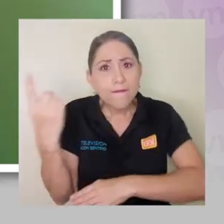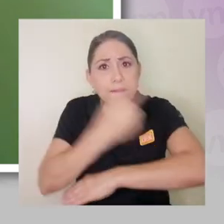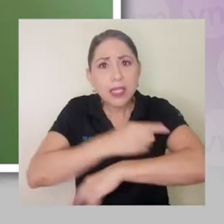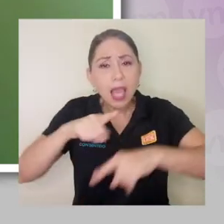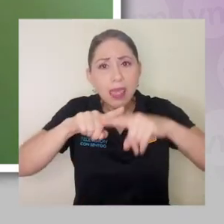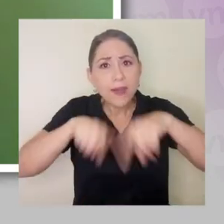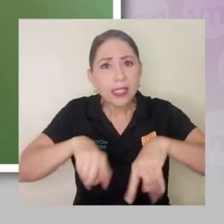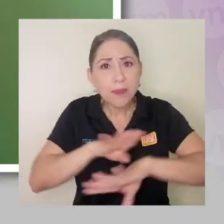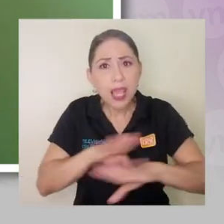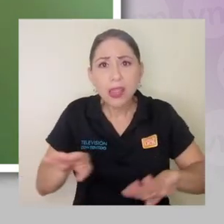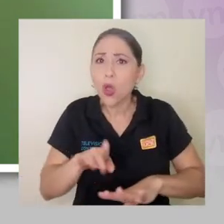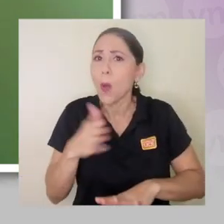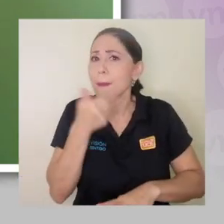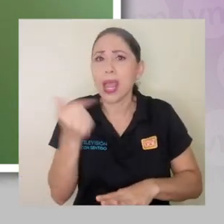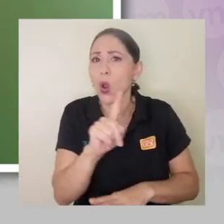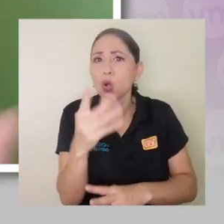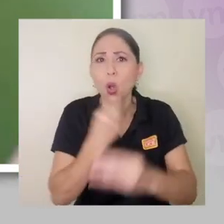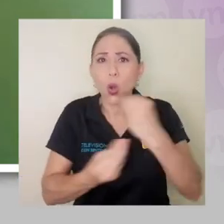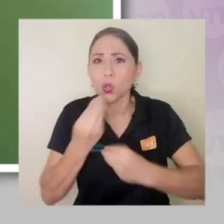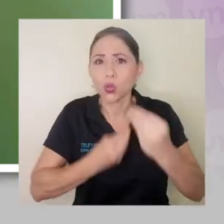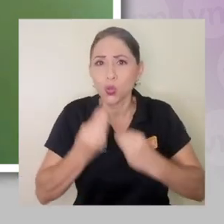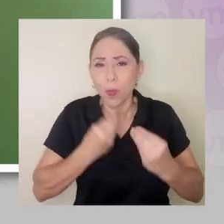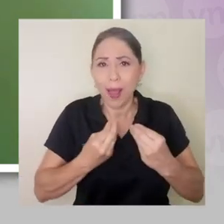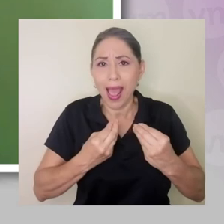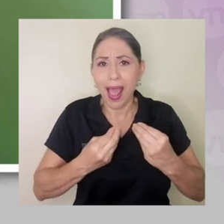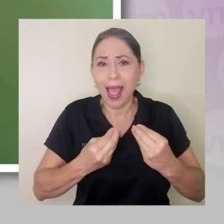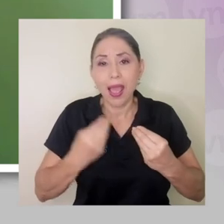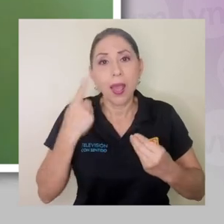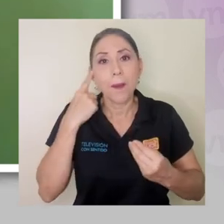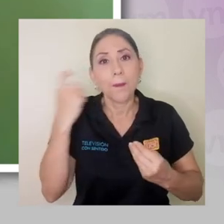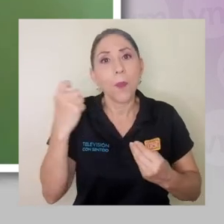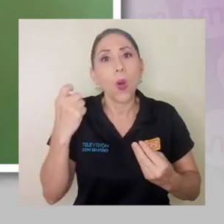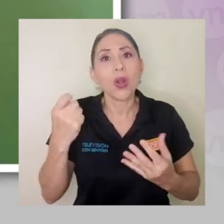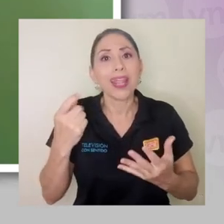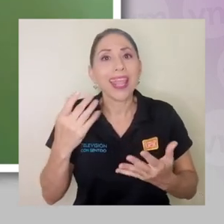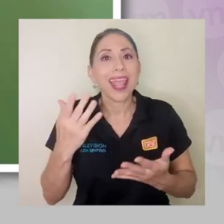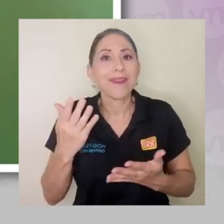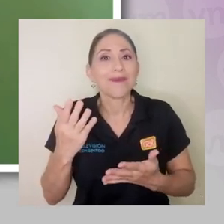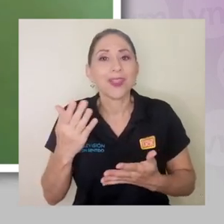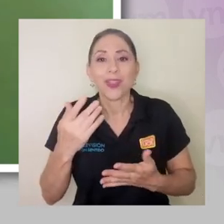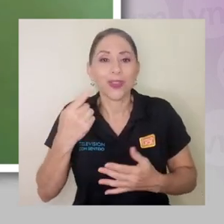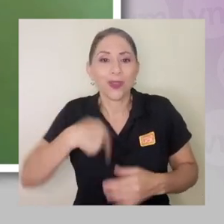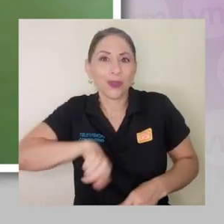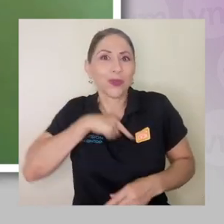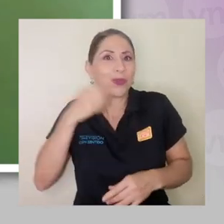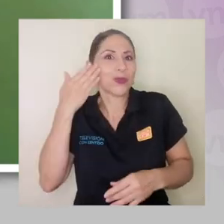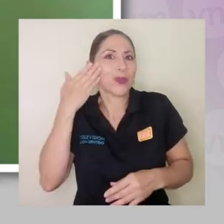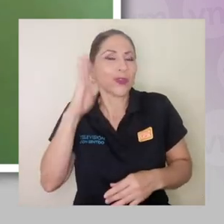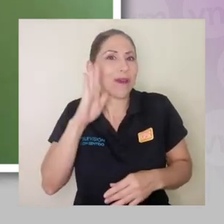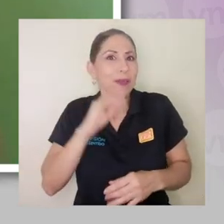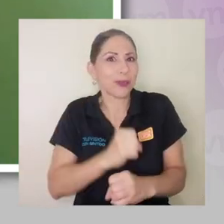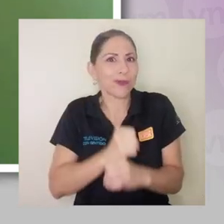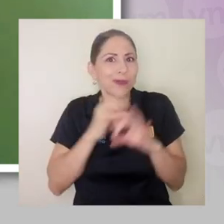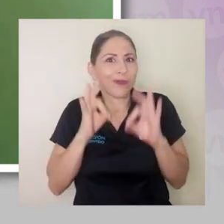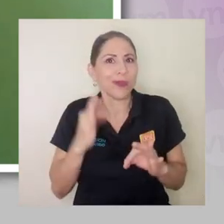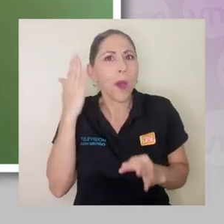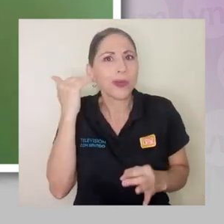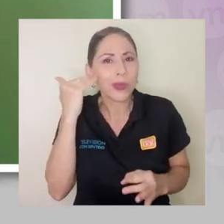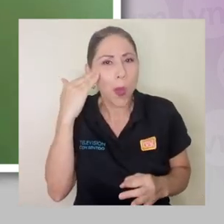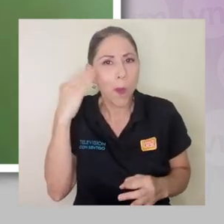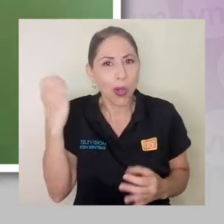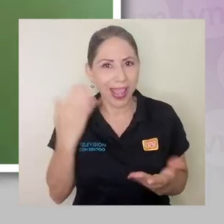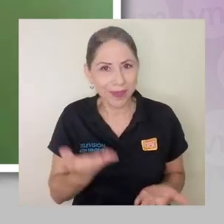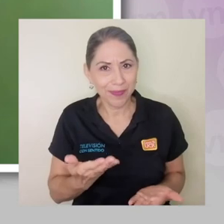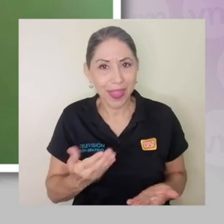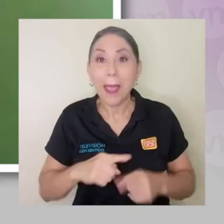podemos asegurar que es una cuestión meramente de características sensoriales. No lo podemos asegurar. Pero sí hay